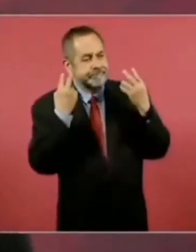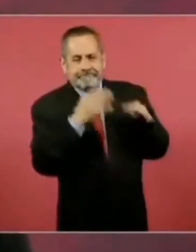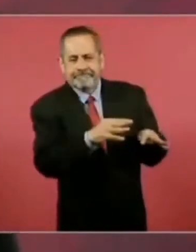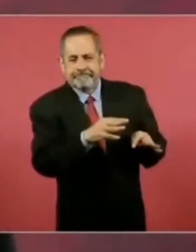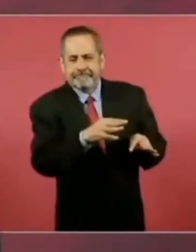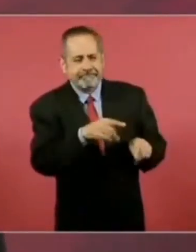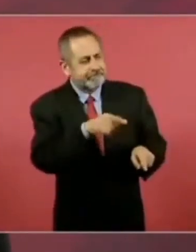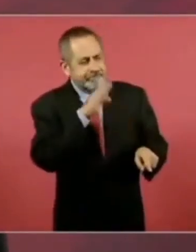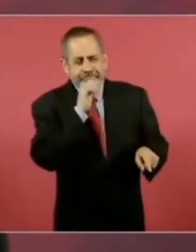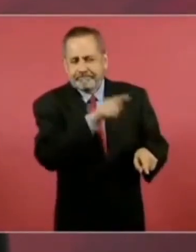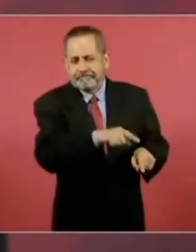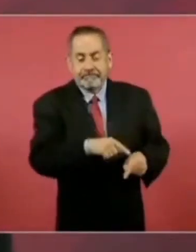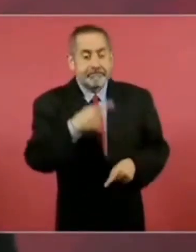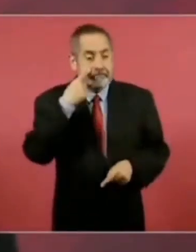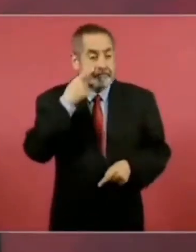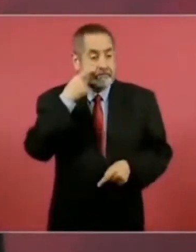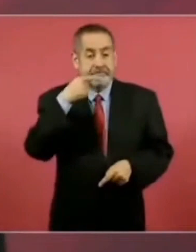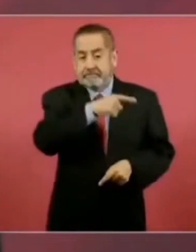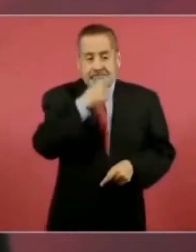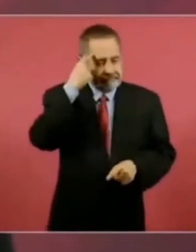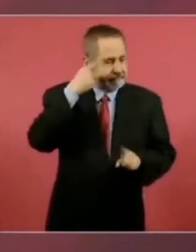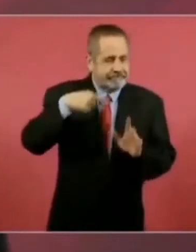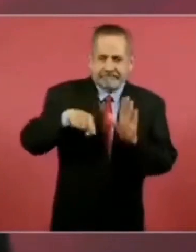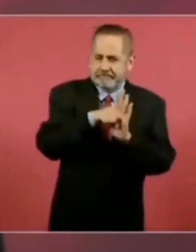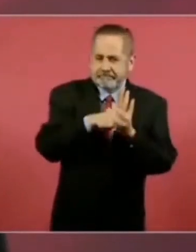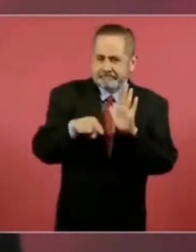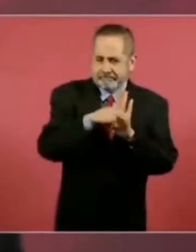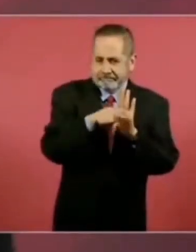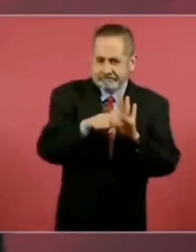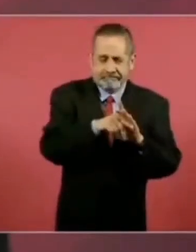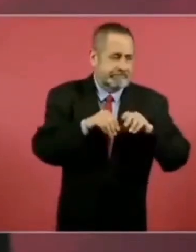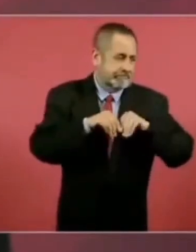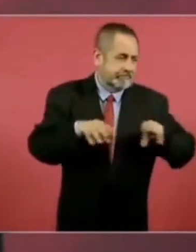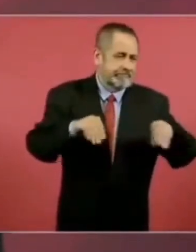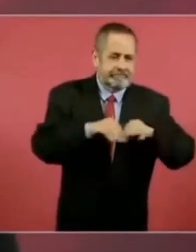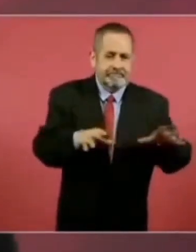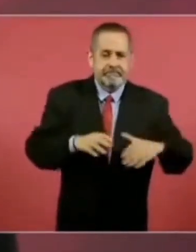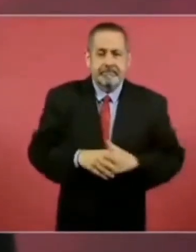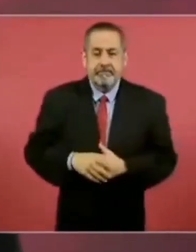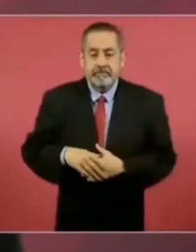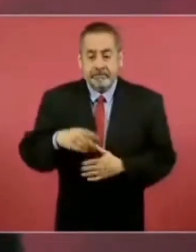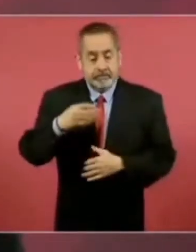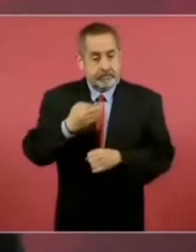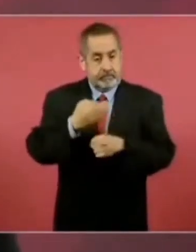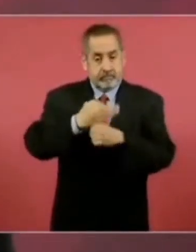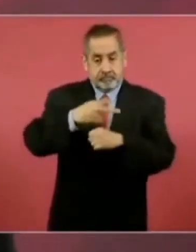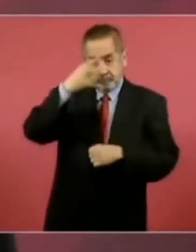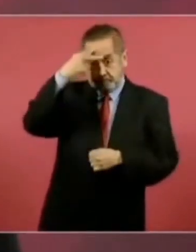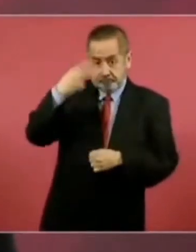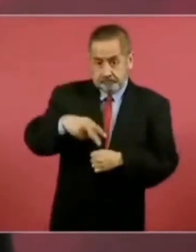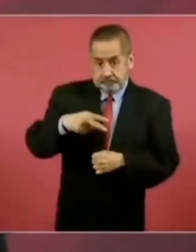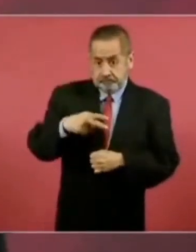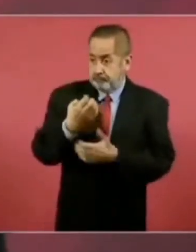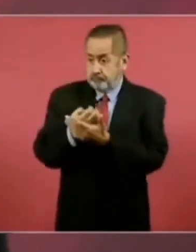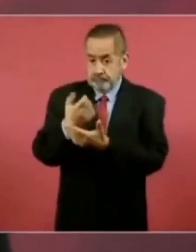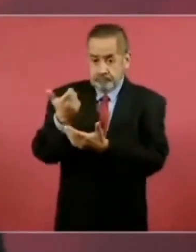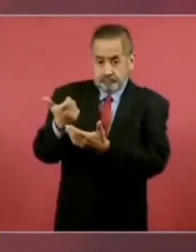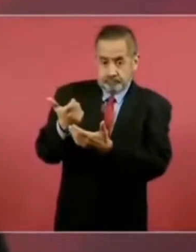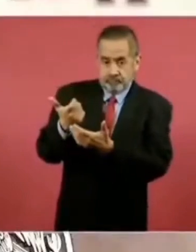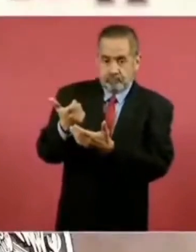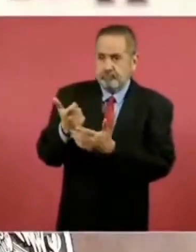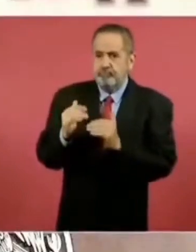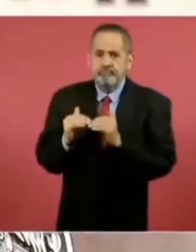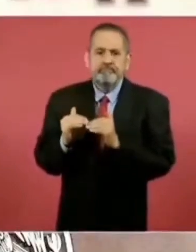la visión pesimista de los pronósticos publicados en medios, México es de los países cuya economía más